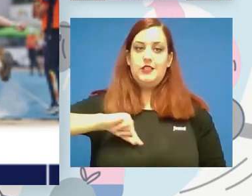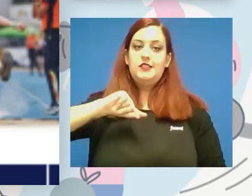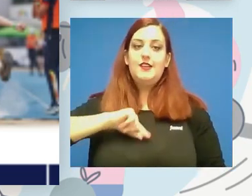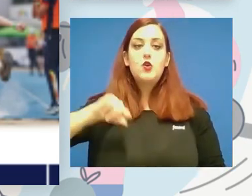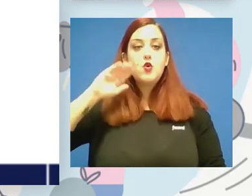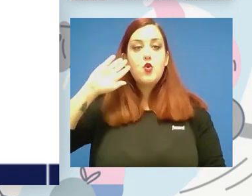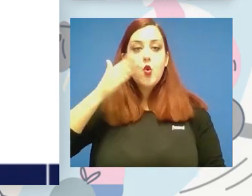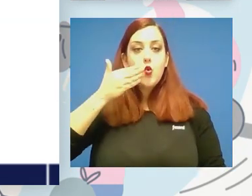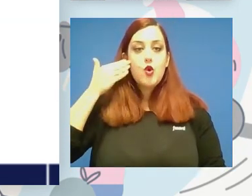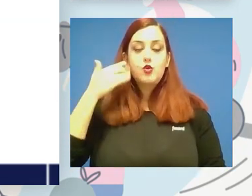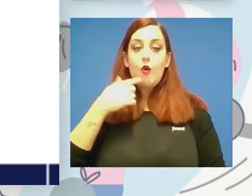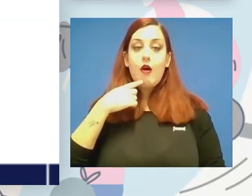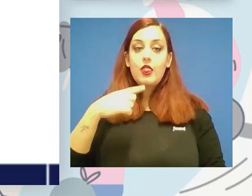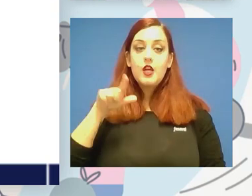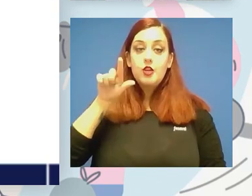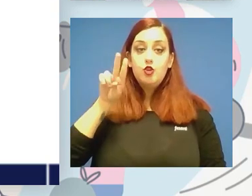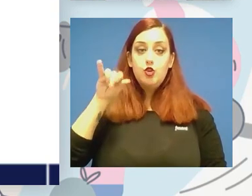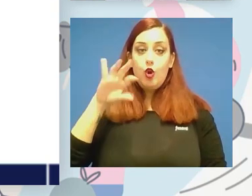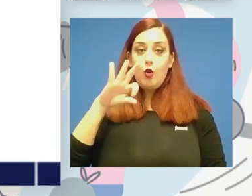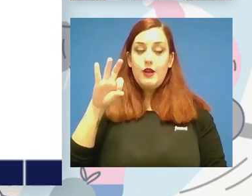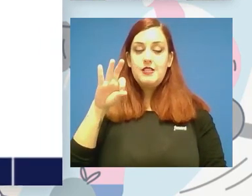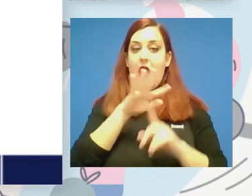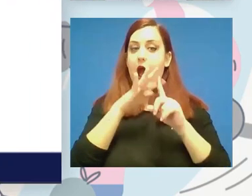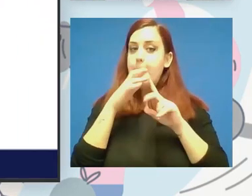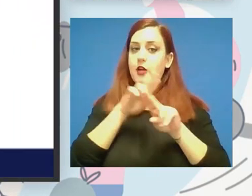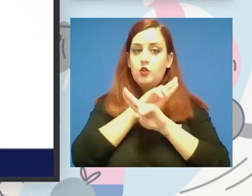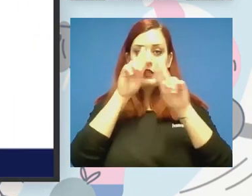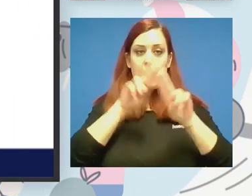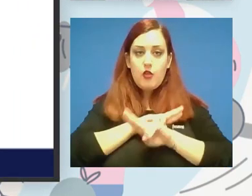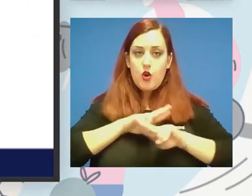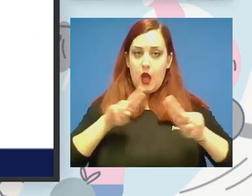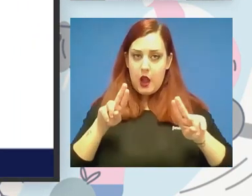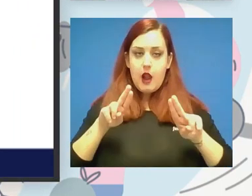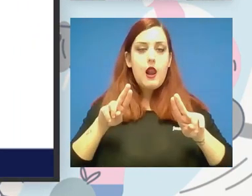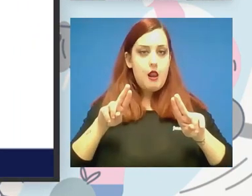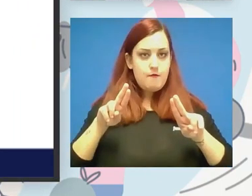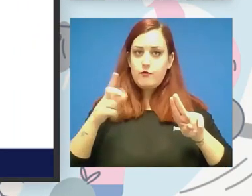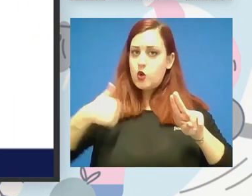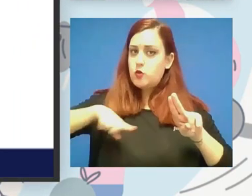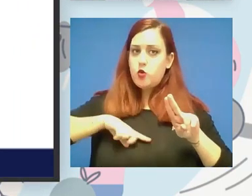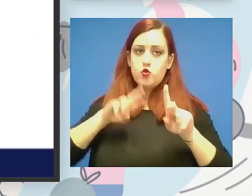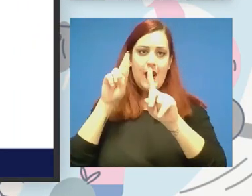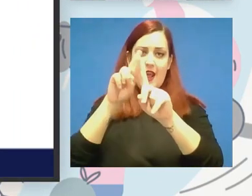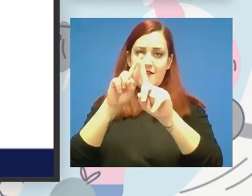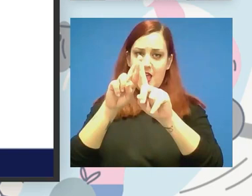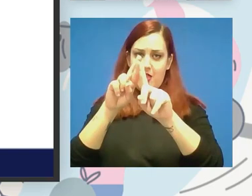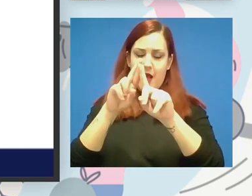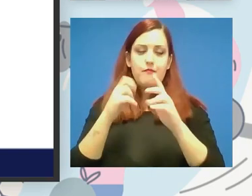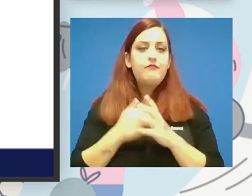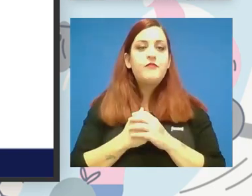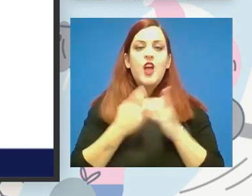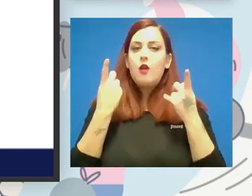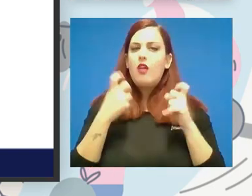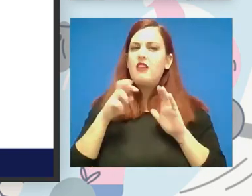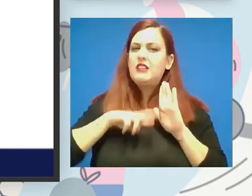muy bien ha señalado Luis, pues en el ámbito internacional pues está siendo una referencia. No quiero ser reiterativo, por